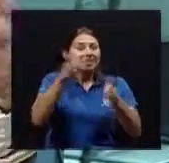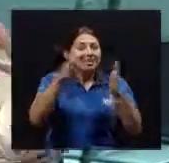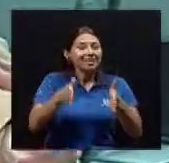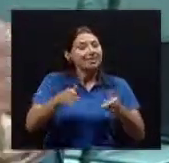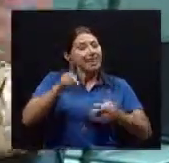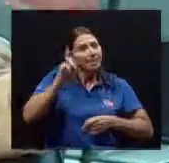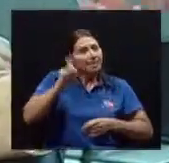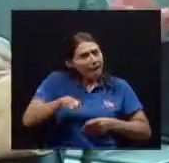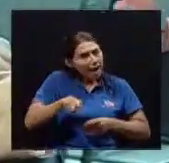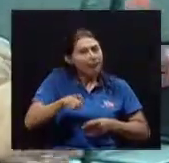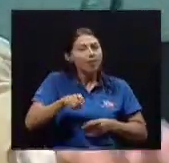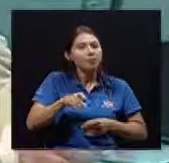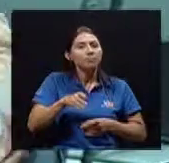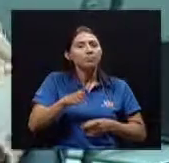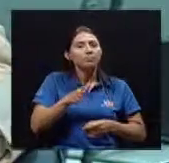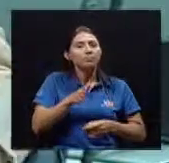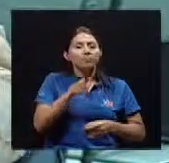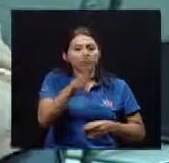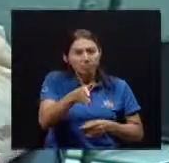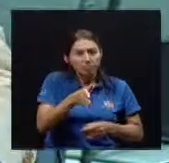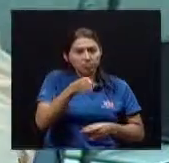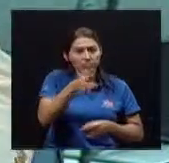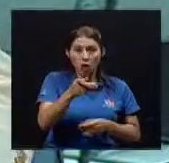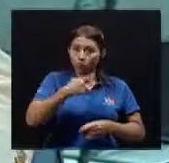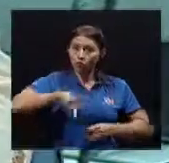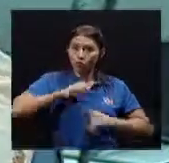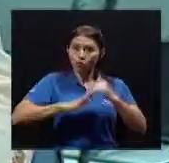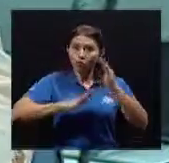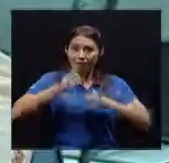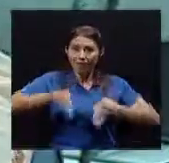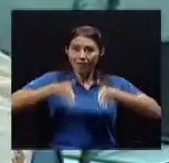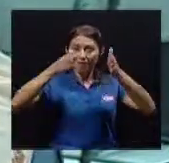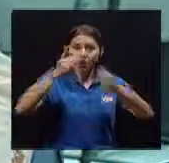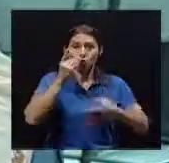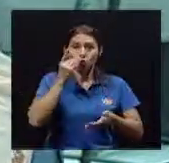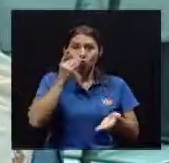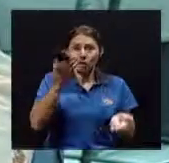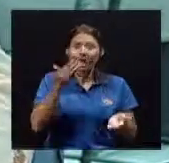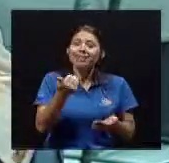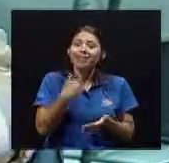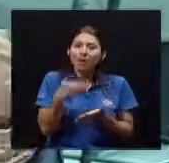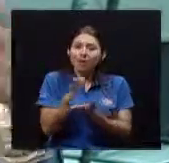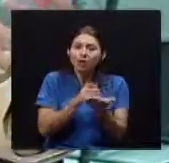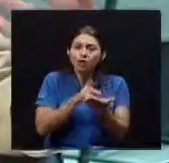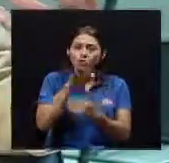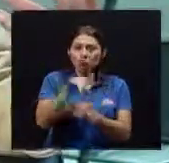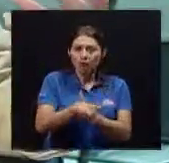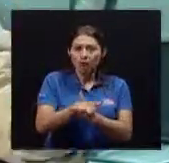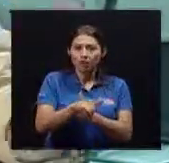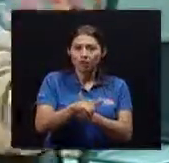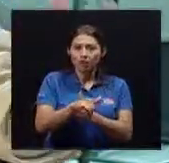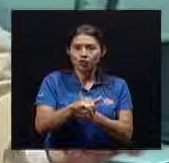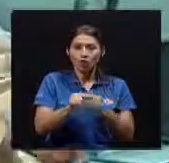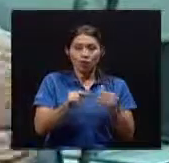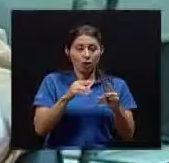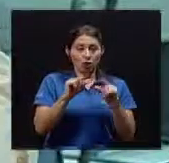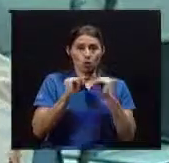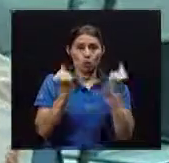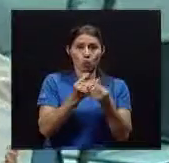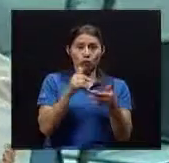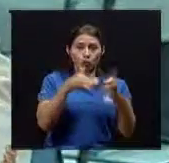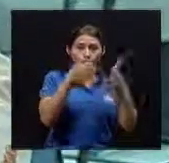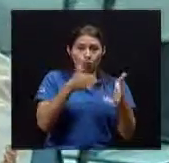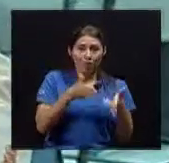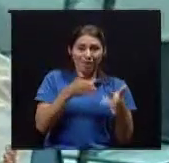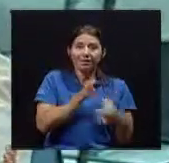Periódicamente Visitar Así que tenemos En la facultad De ontología Algunos proyectos Que van Grupos de estudiantes